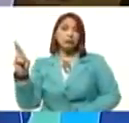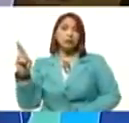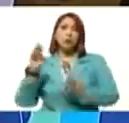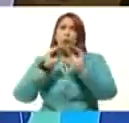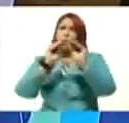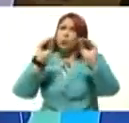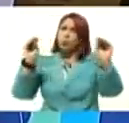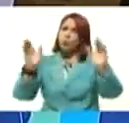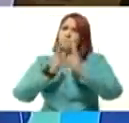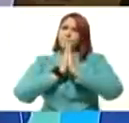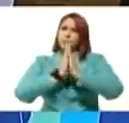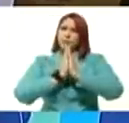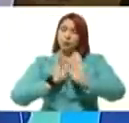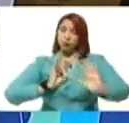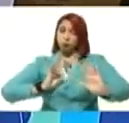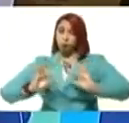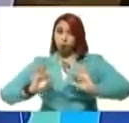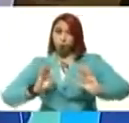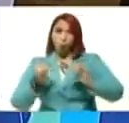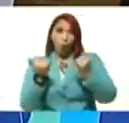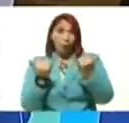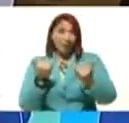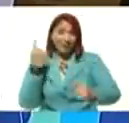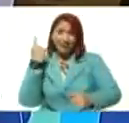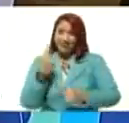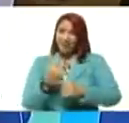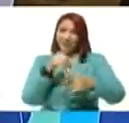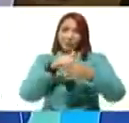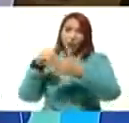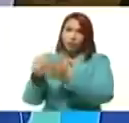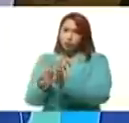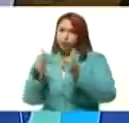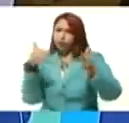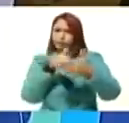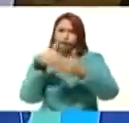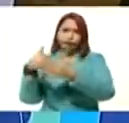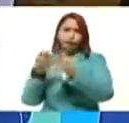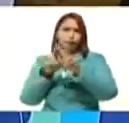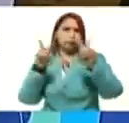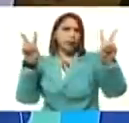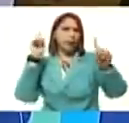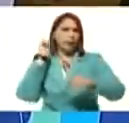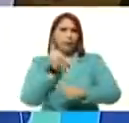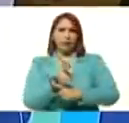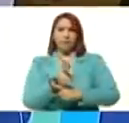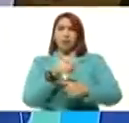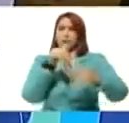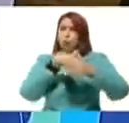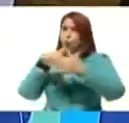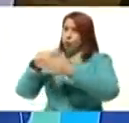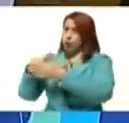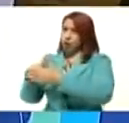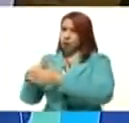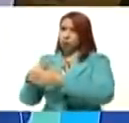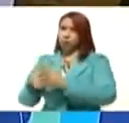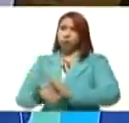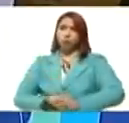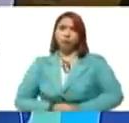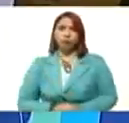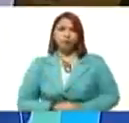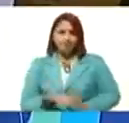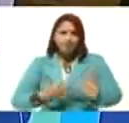llamo a prepararse desde allá para votar en las megaelecciones por la paz. Votar es